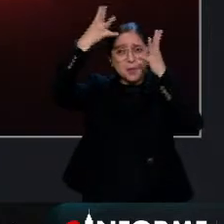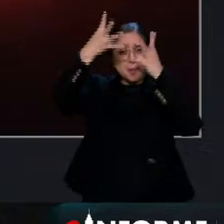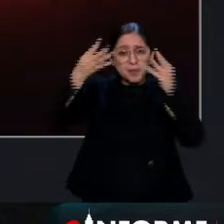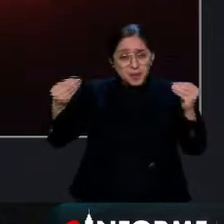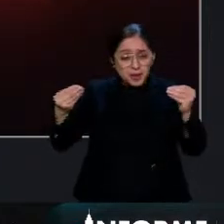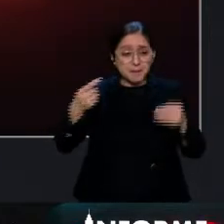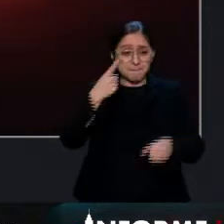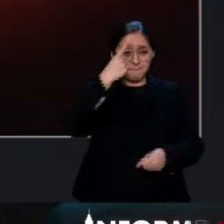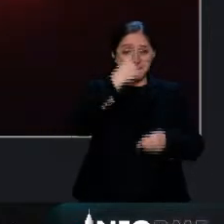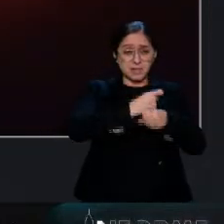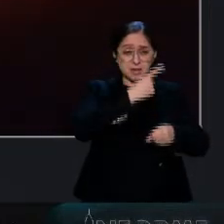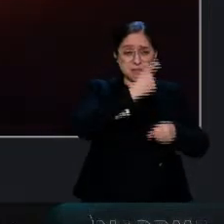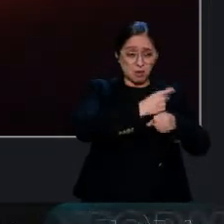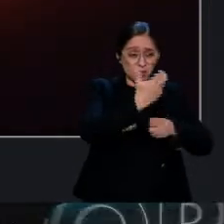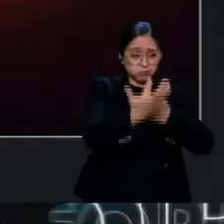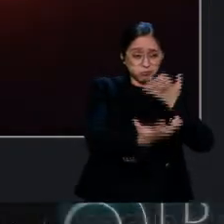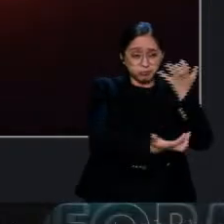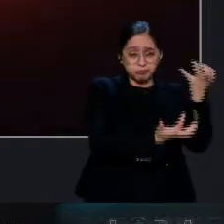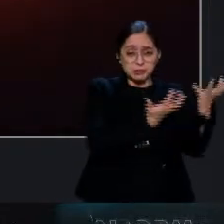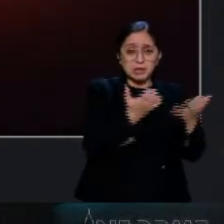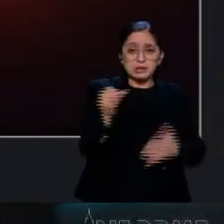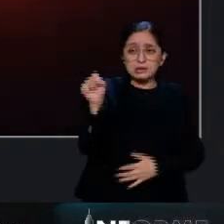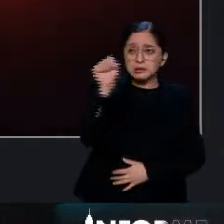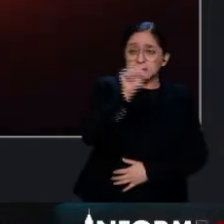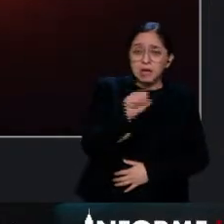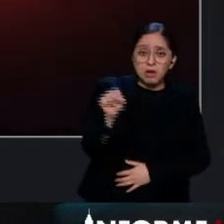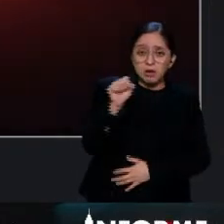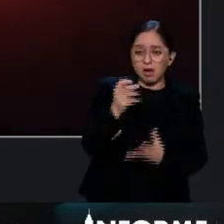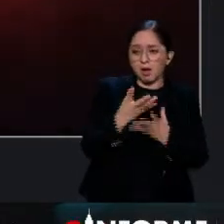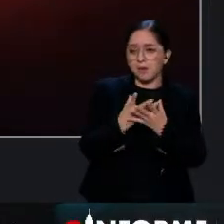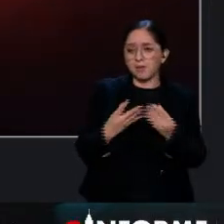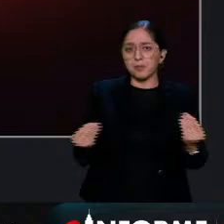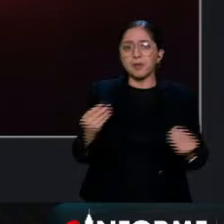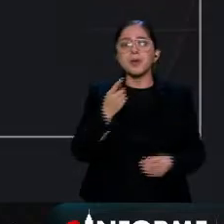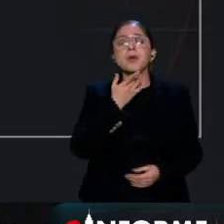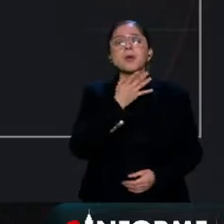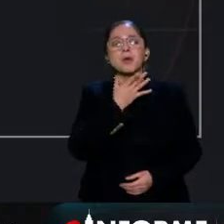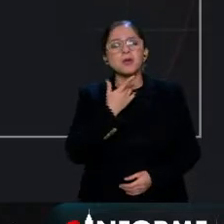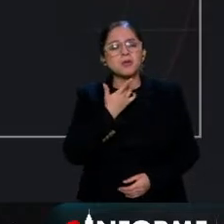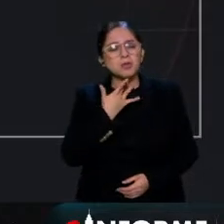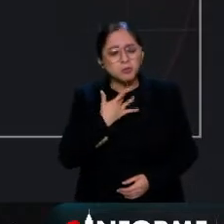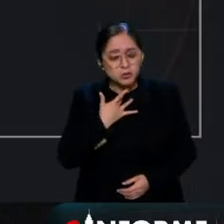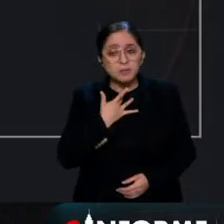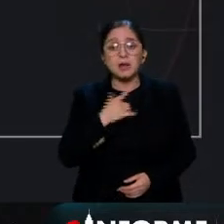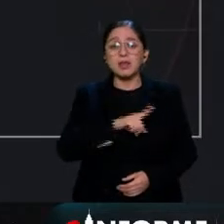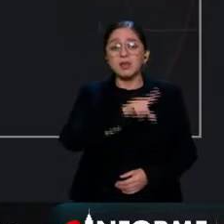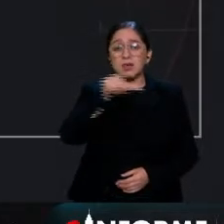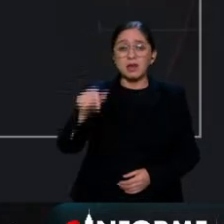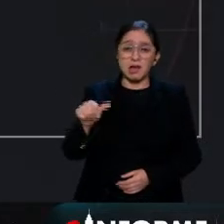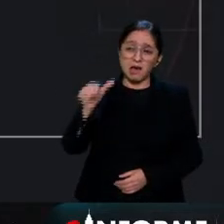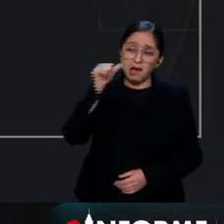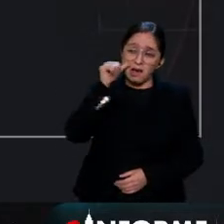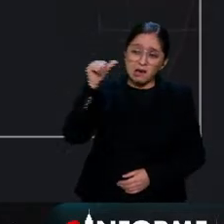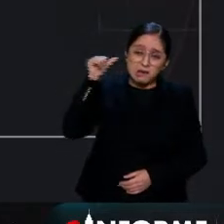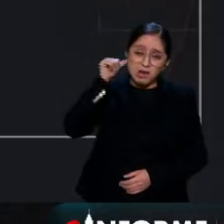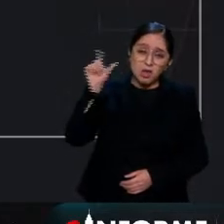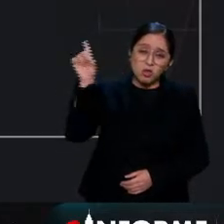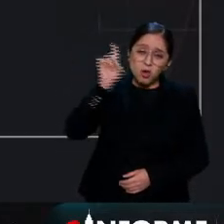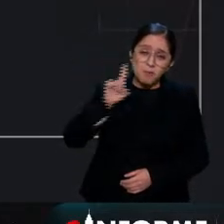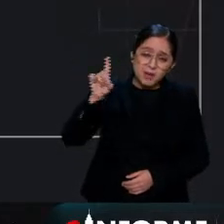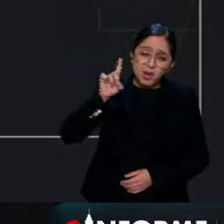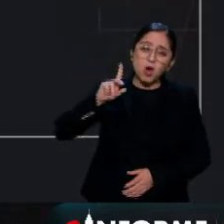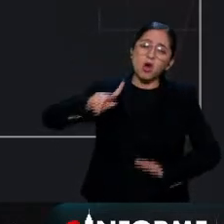tanque afectado se apagaron el sábado cuando se agotó el combustible, pero ayer domingo un segundo depósito colapsó y extendió su fuego